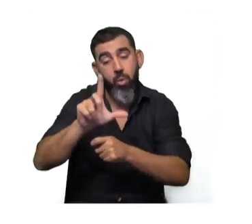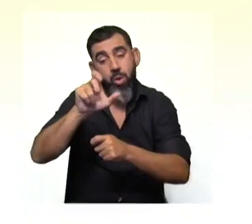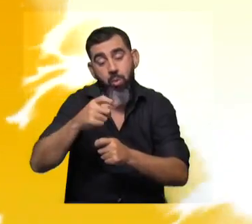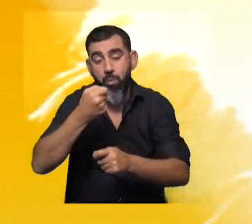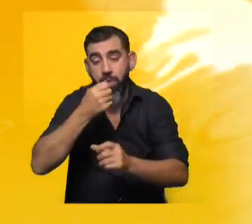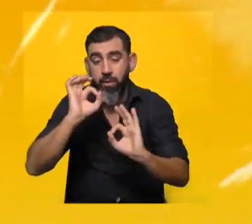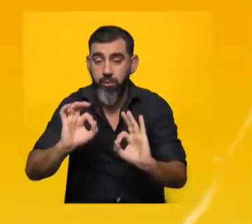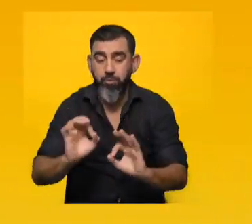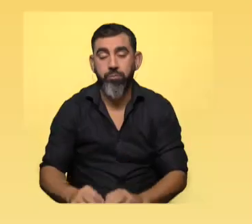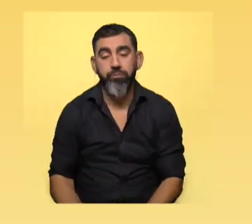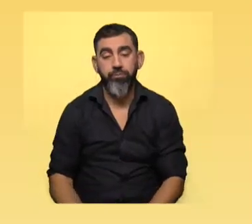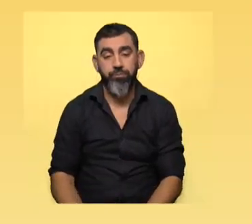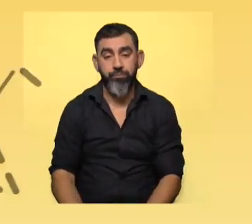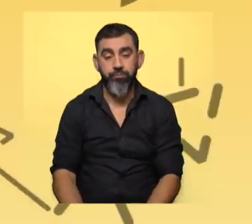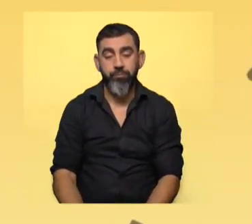medicamento.